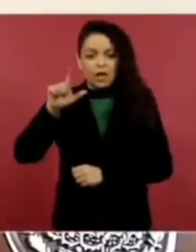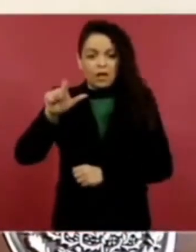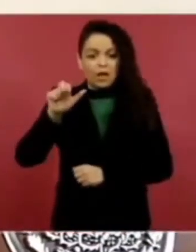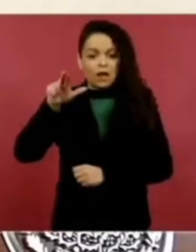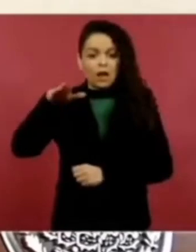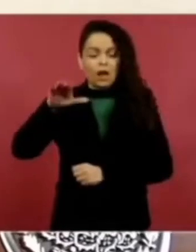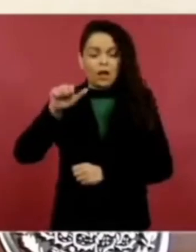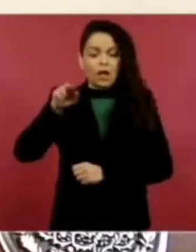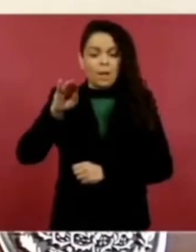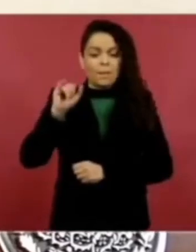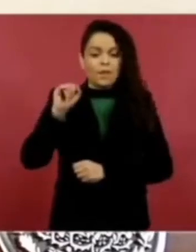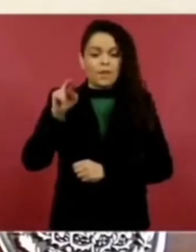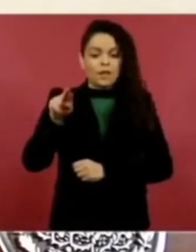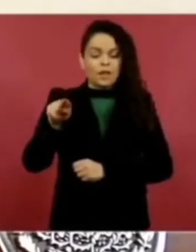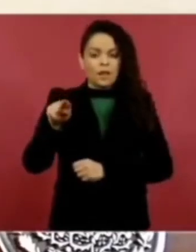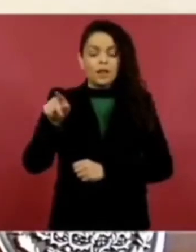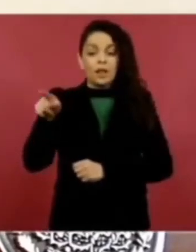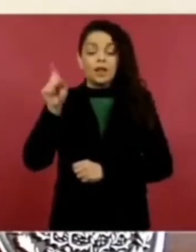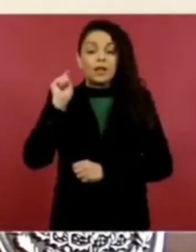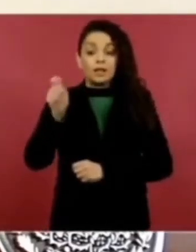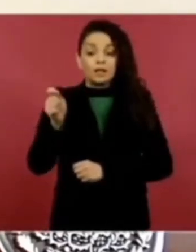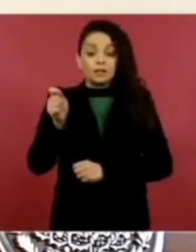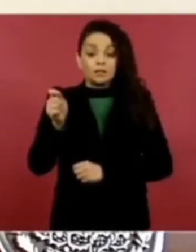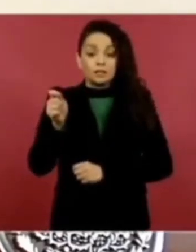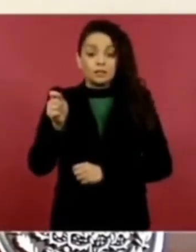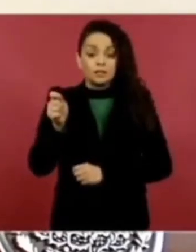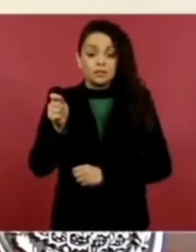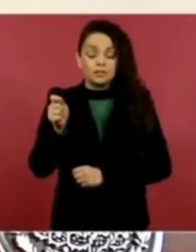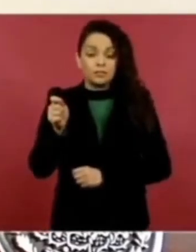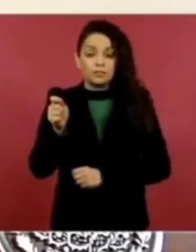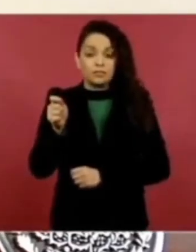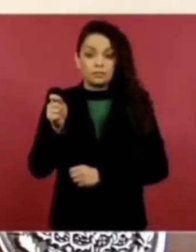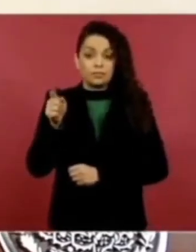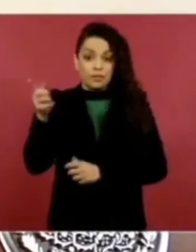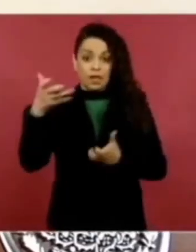distanció de su amigo Salinas,